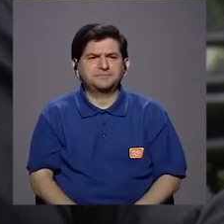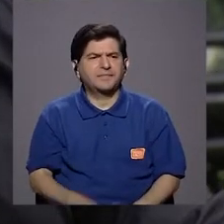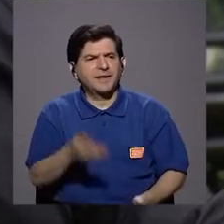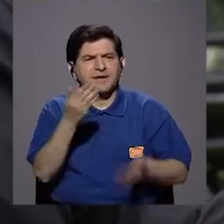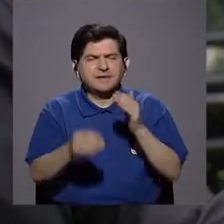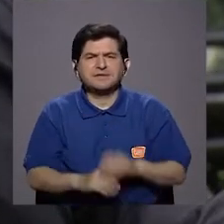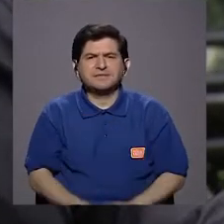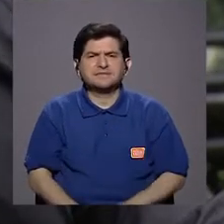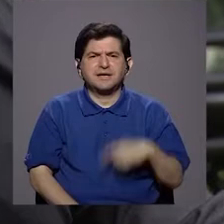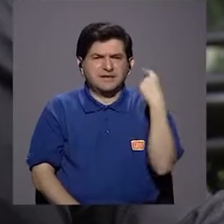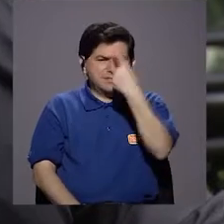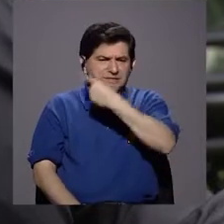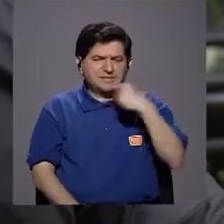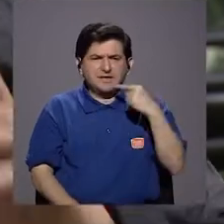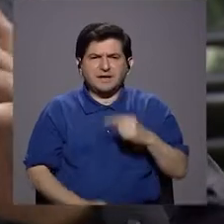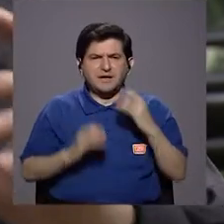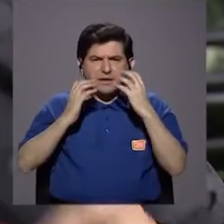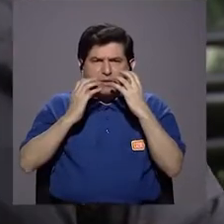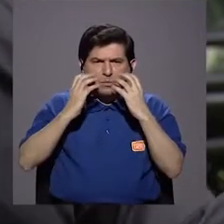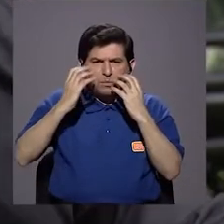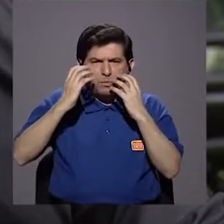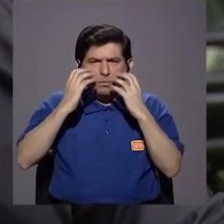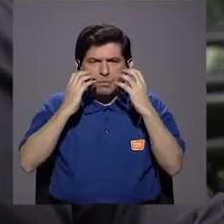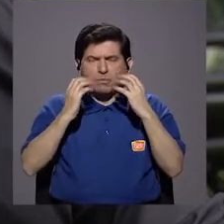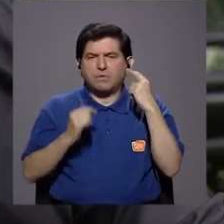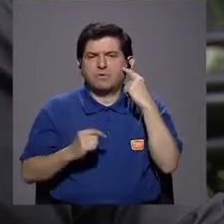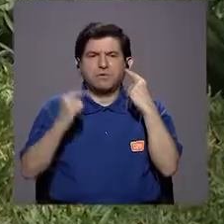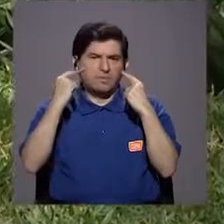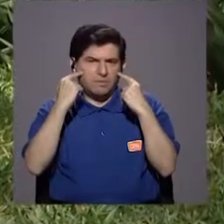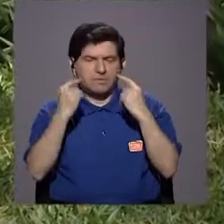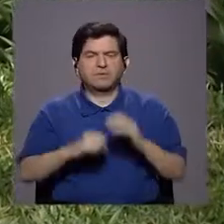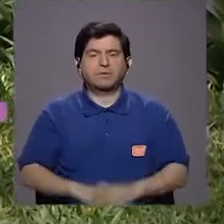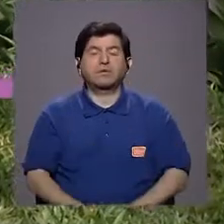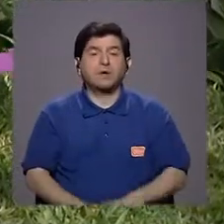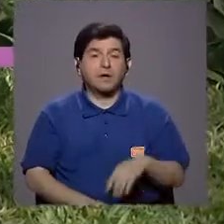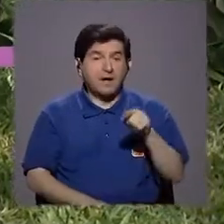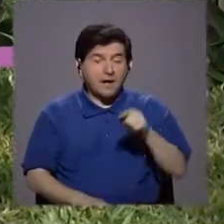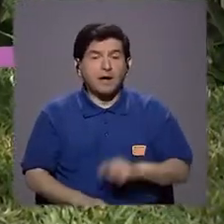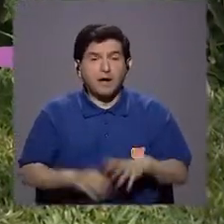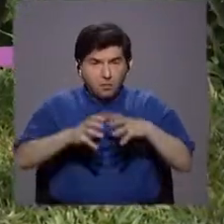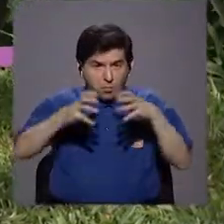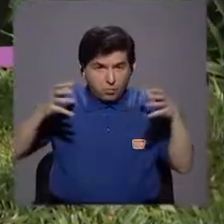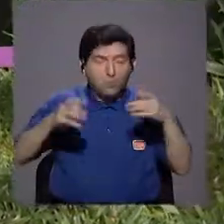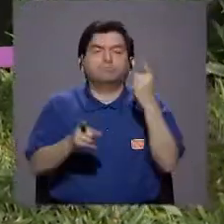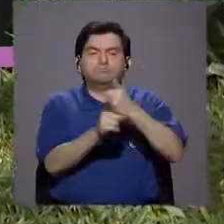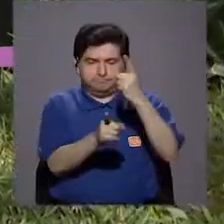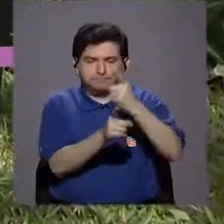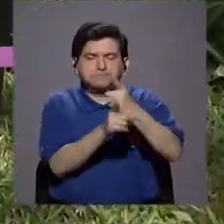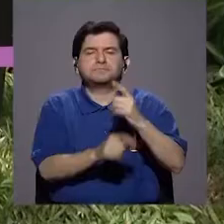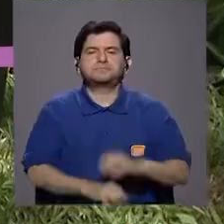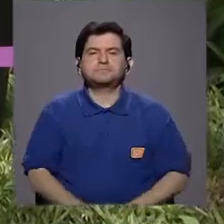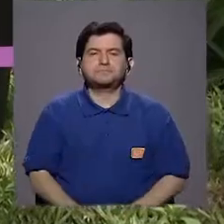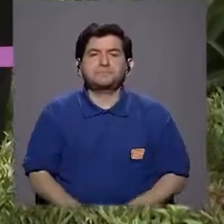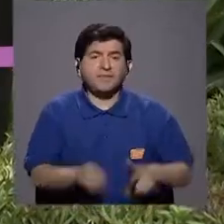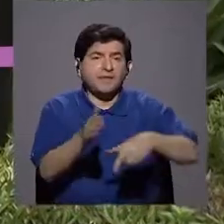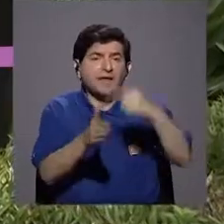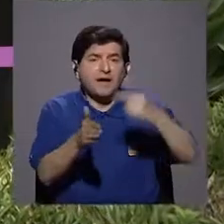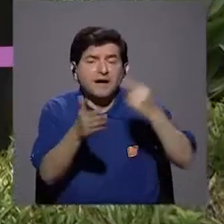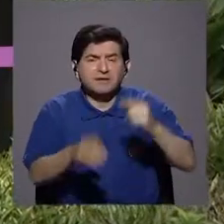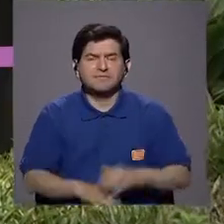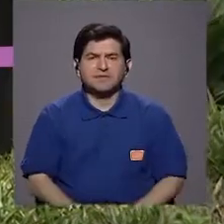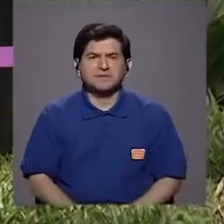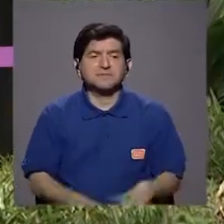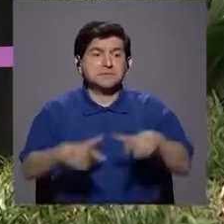de la cara, ¿ok? Cerca de la zona de los maxilares. Como que se inflame. Exactamente. Muchas